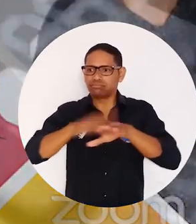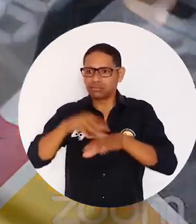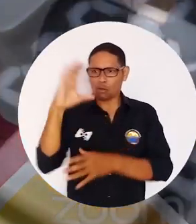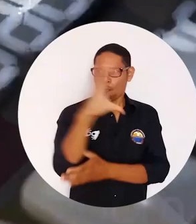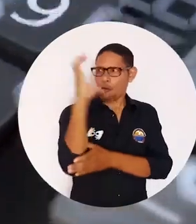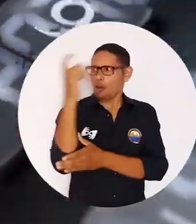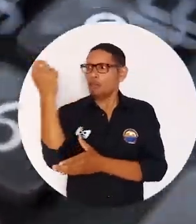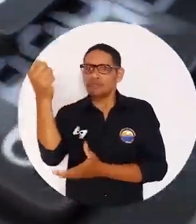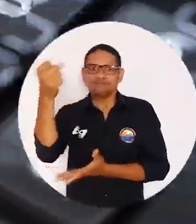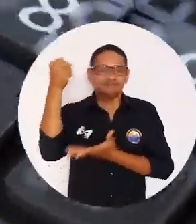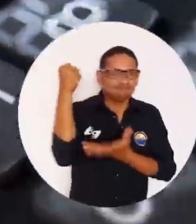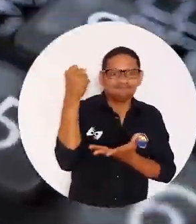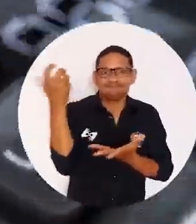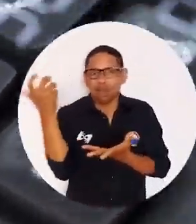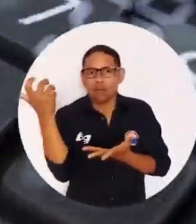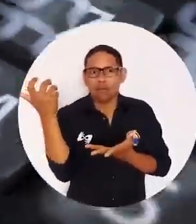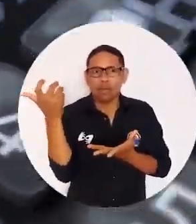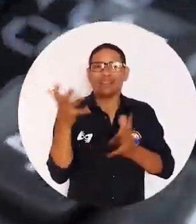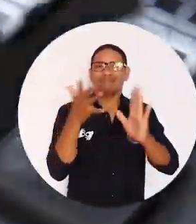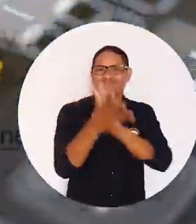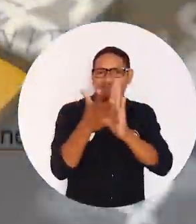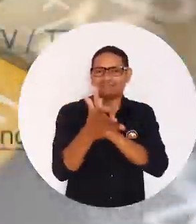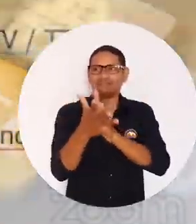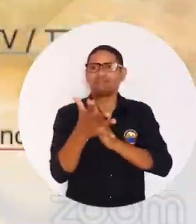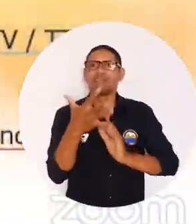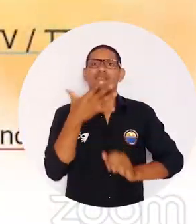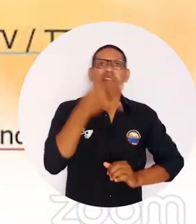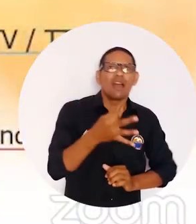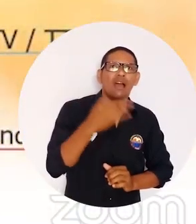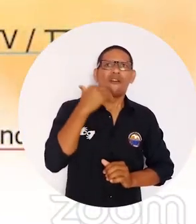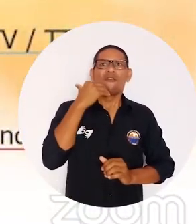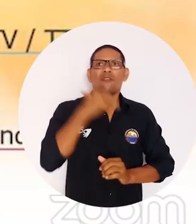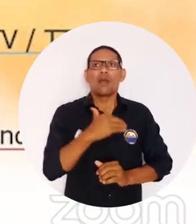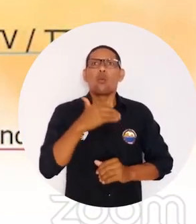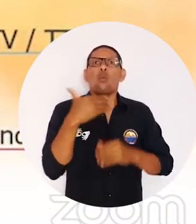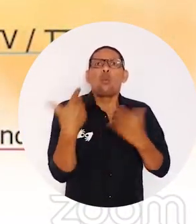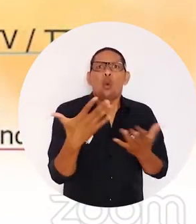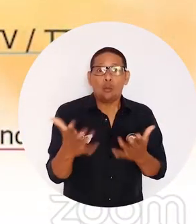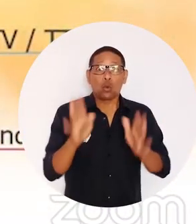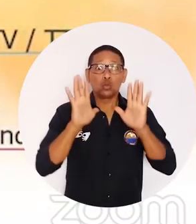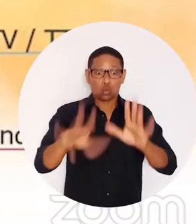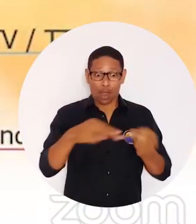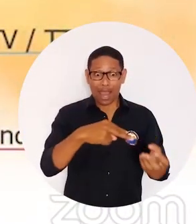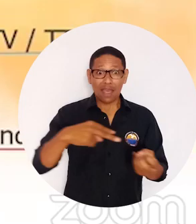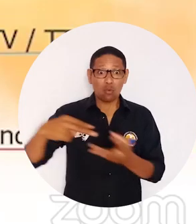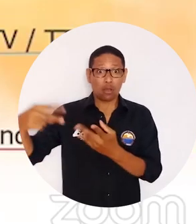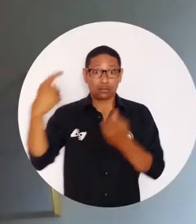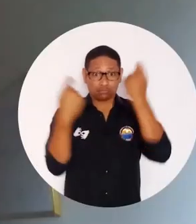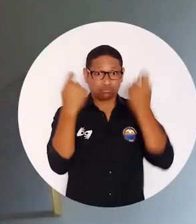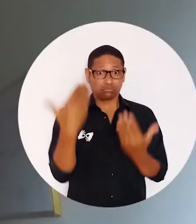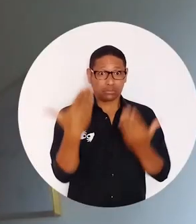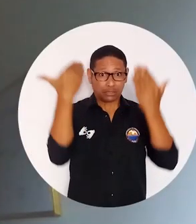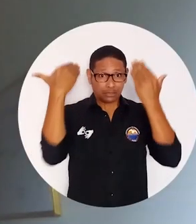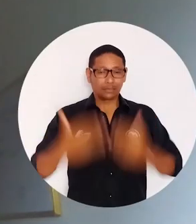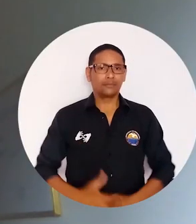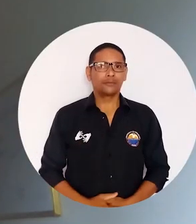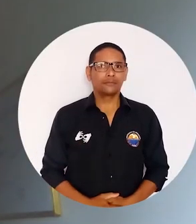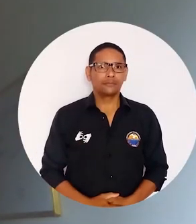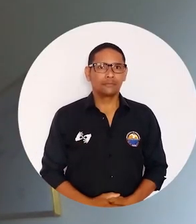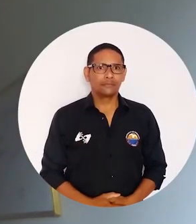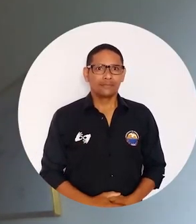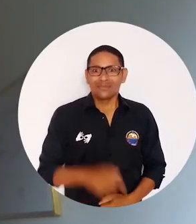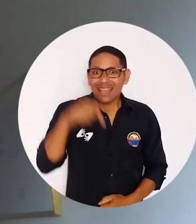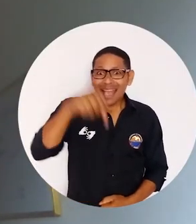capitales colombiano, abordó los mitos y las verdades a la hora de invertir y la importancia de la educación financiera. ¿Forex y las